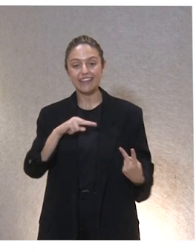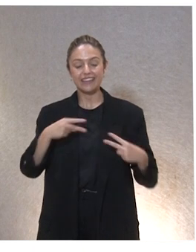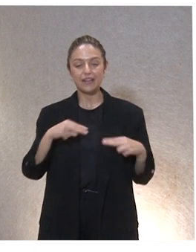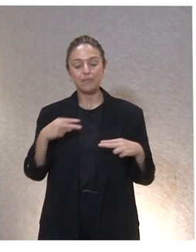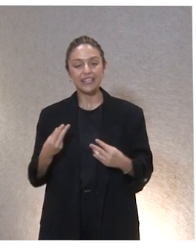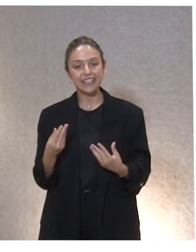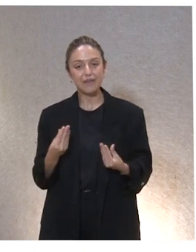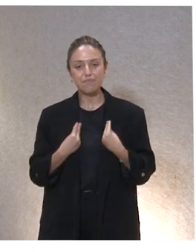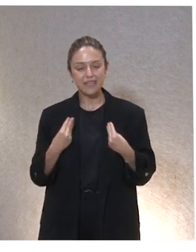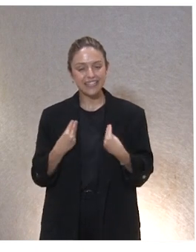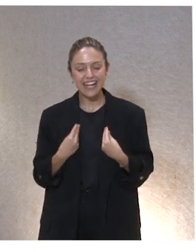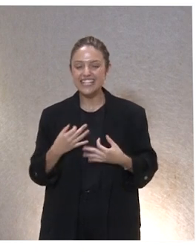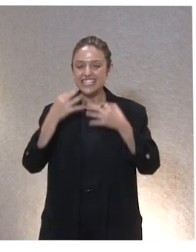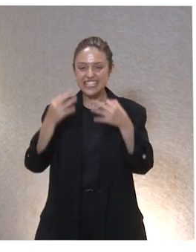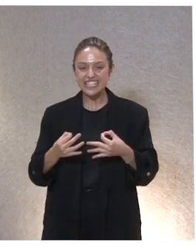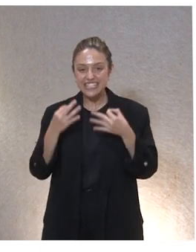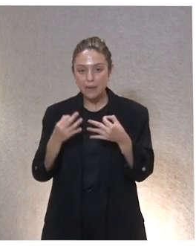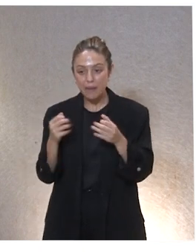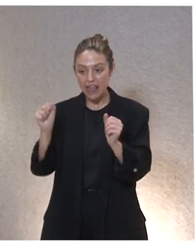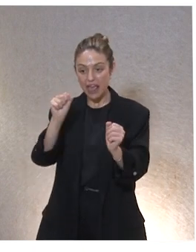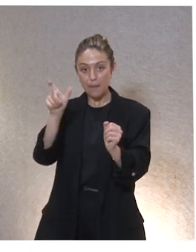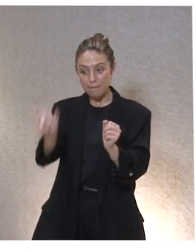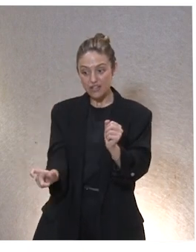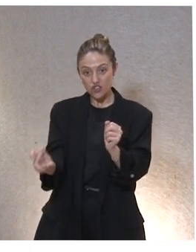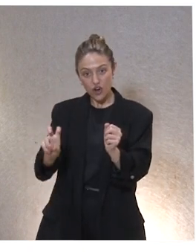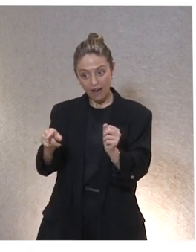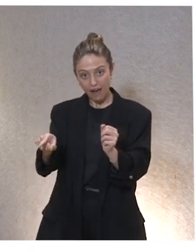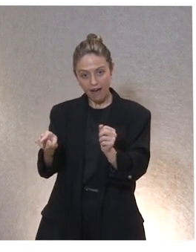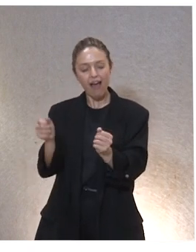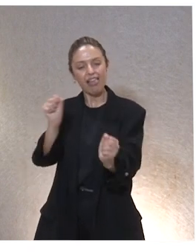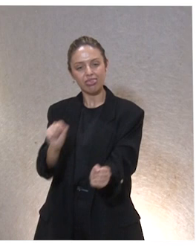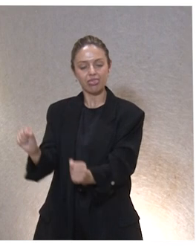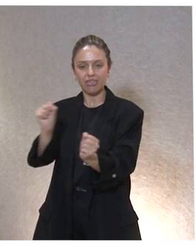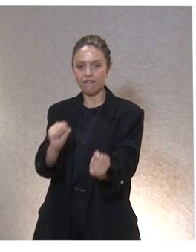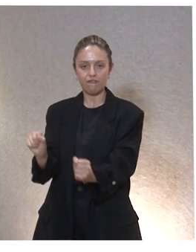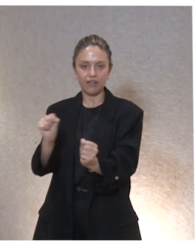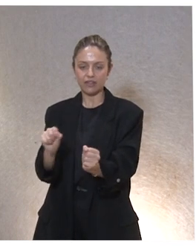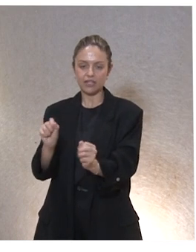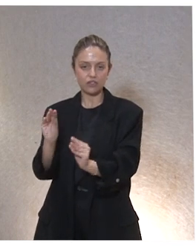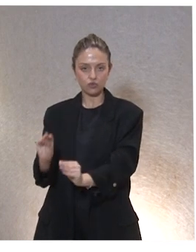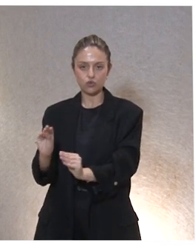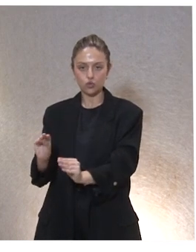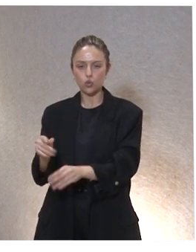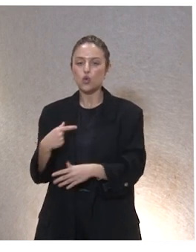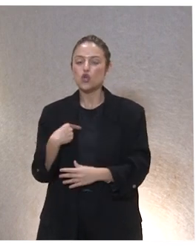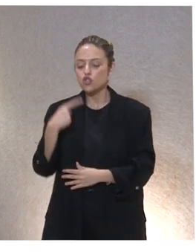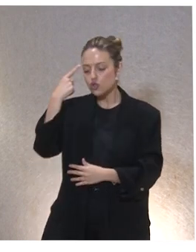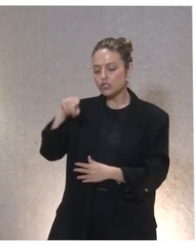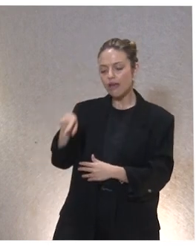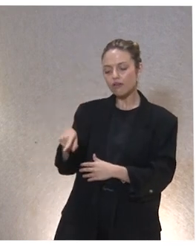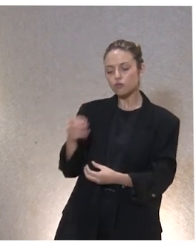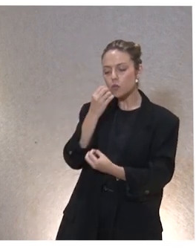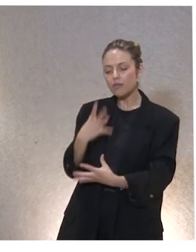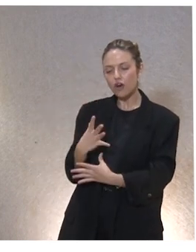siempre va a defender va a averiguar lo que esa persona quiere no es lo que yo sé que es lo mejor para la persona